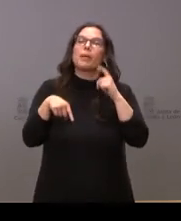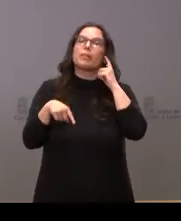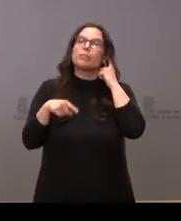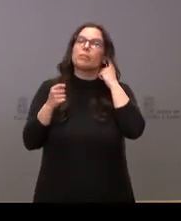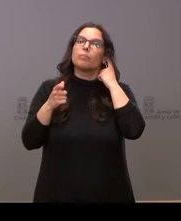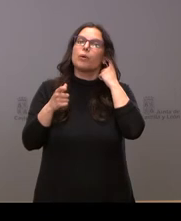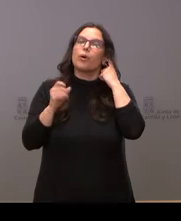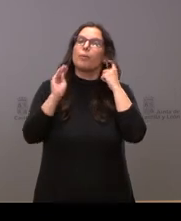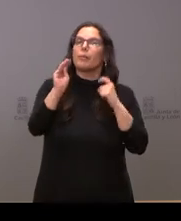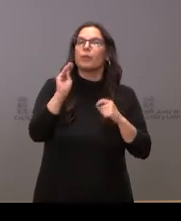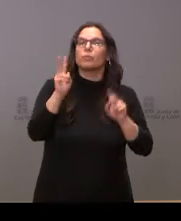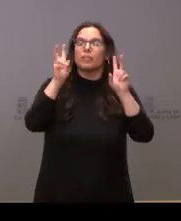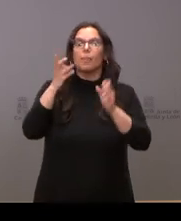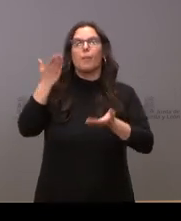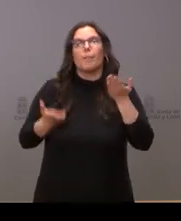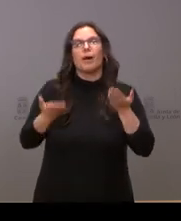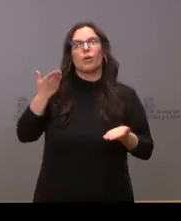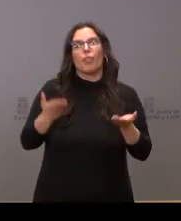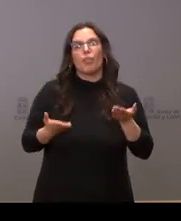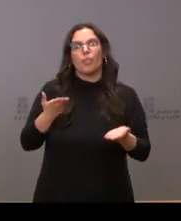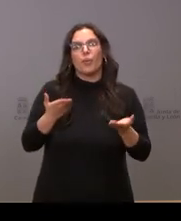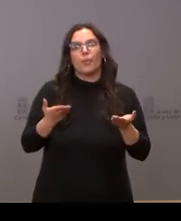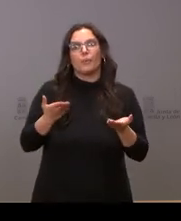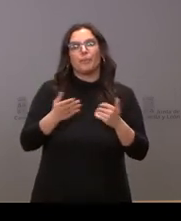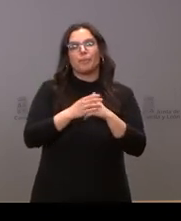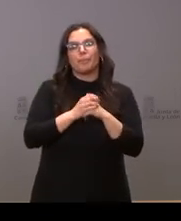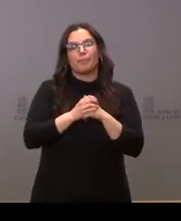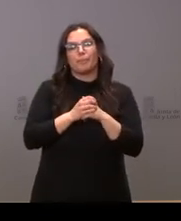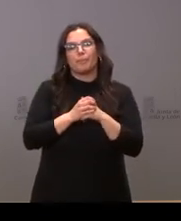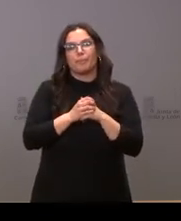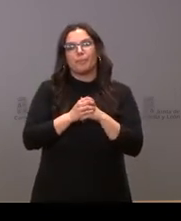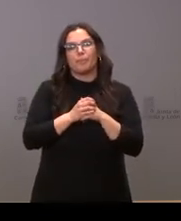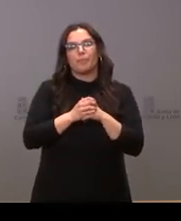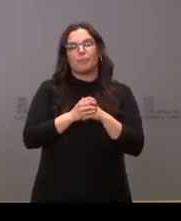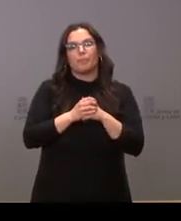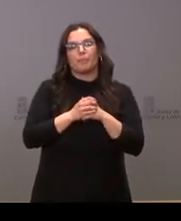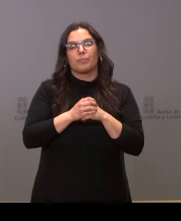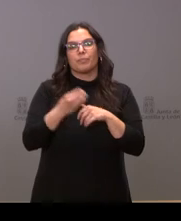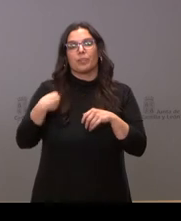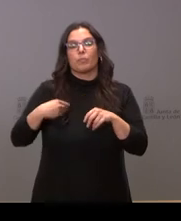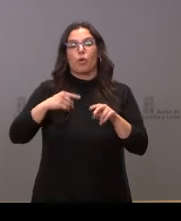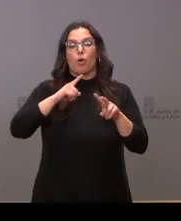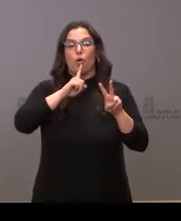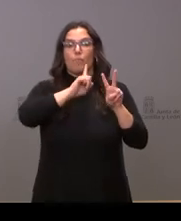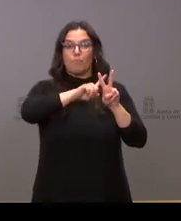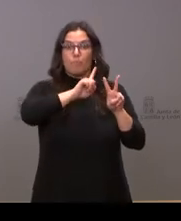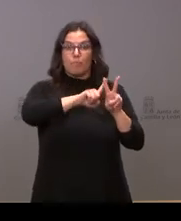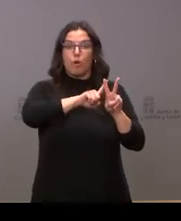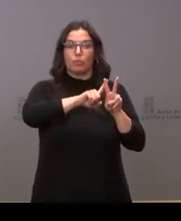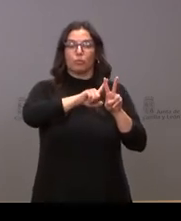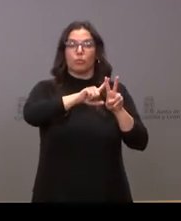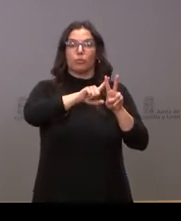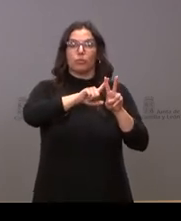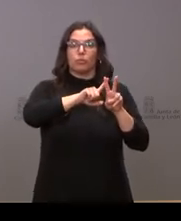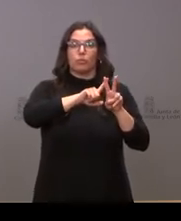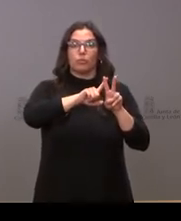preguntas respecto a la valoración de Vox referente de la mesa de las